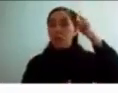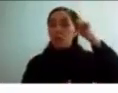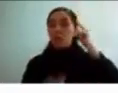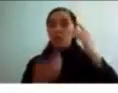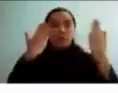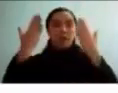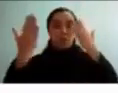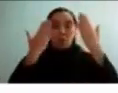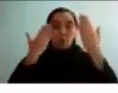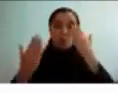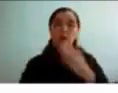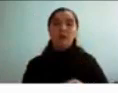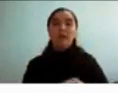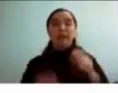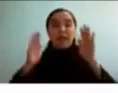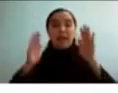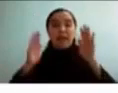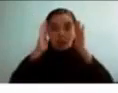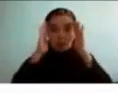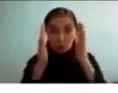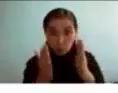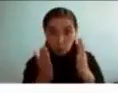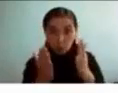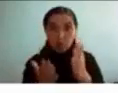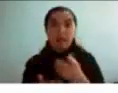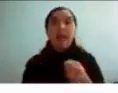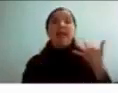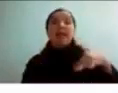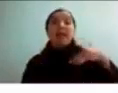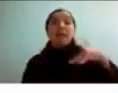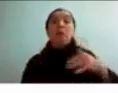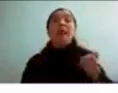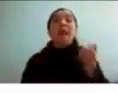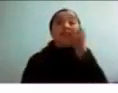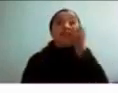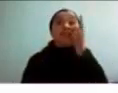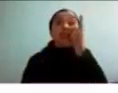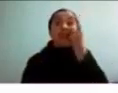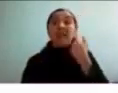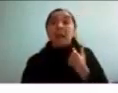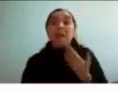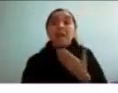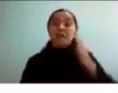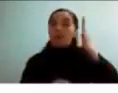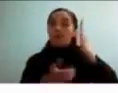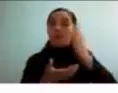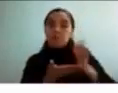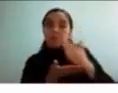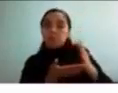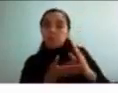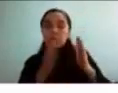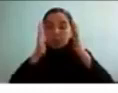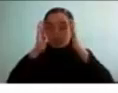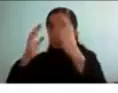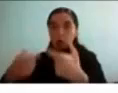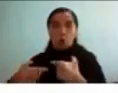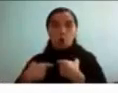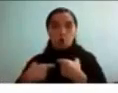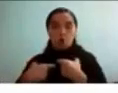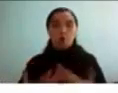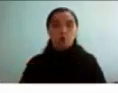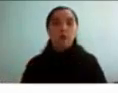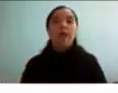la conducta tensional la importancia de comprender qué ocurre con la inhibición ¿no es cierto? y ahora nuestra última